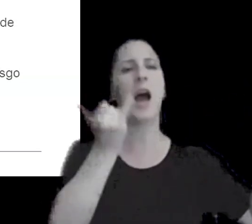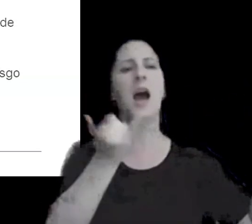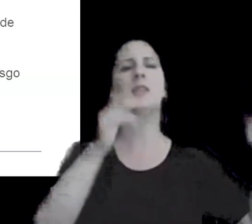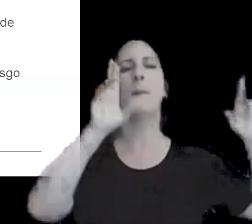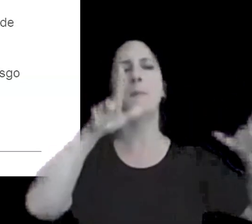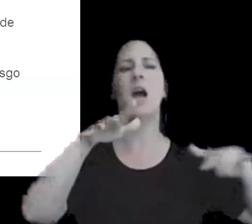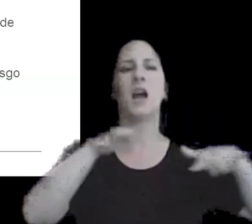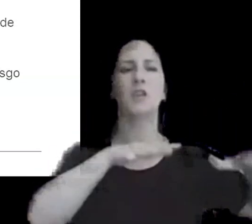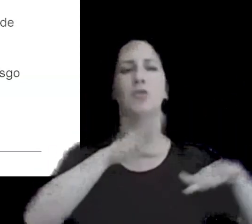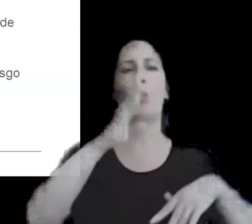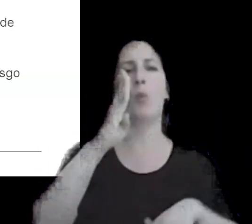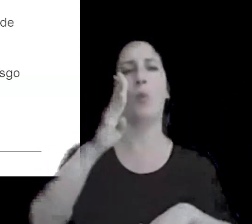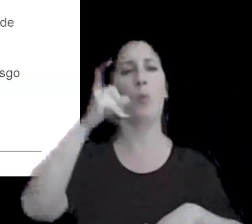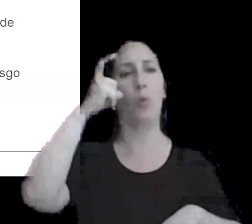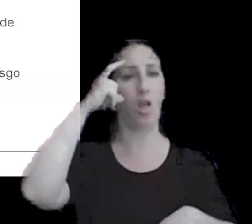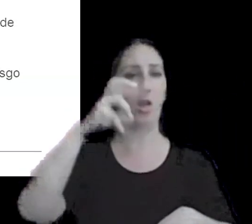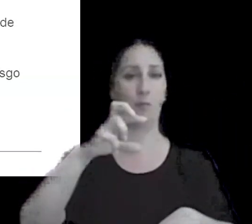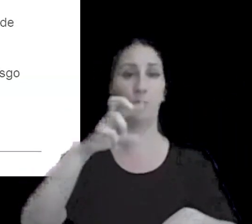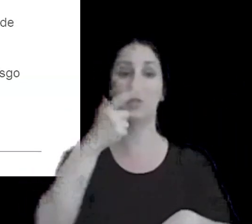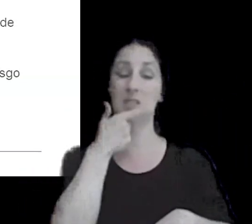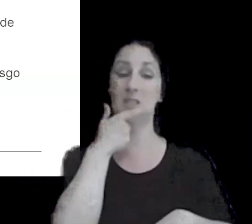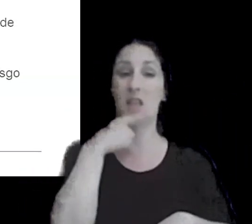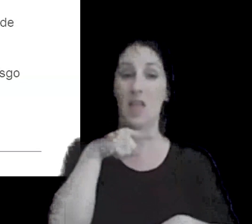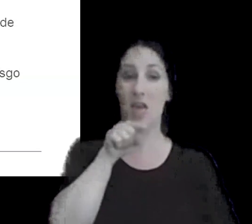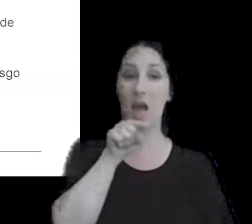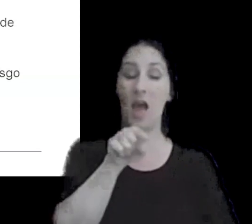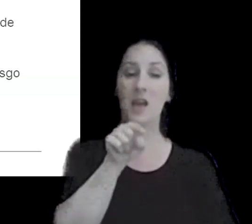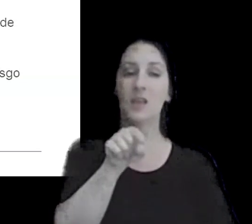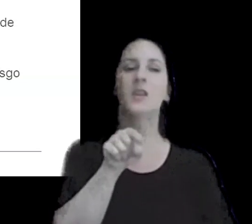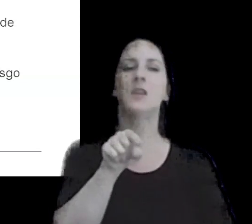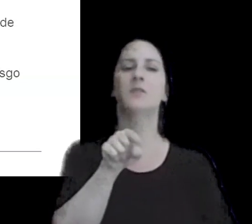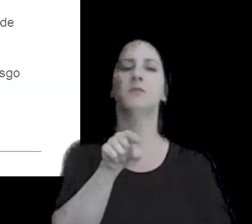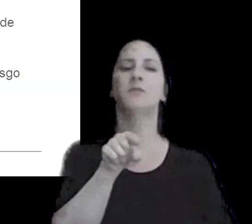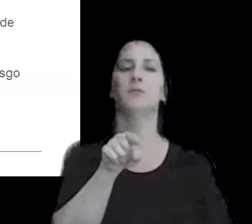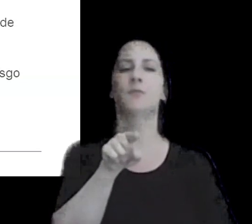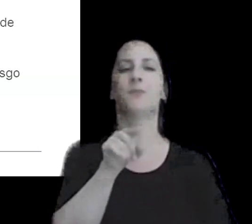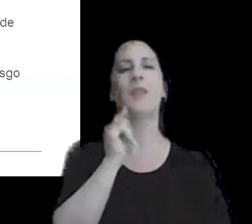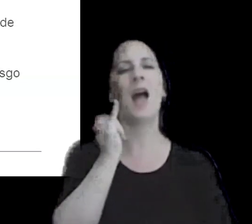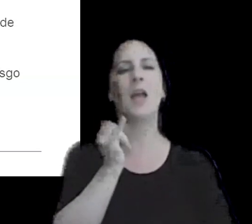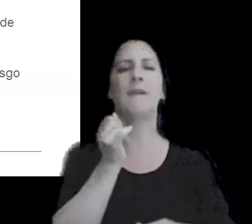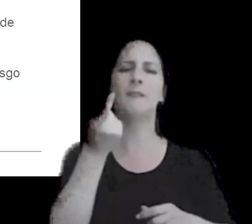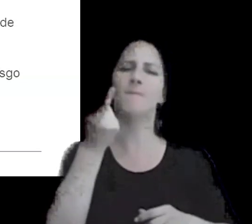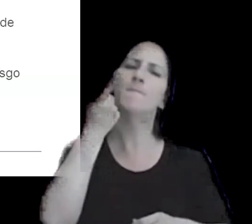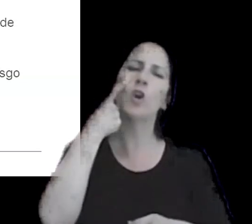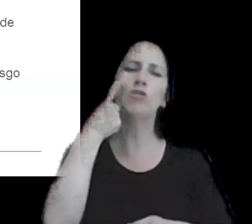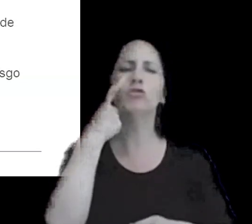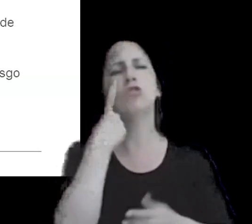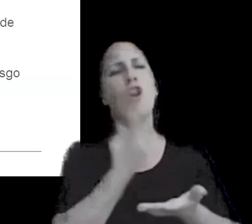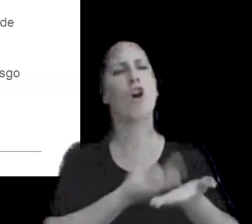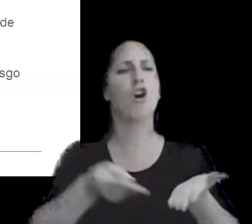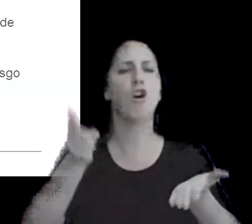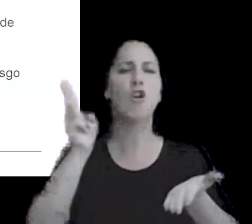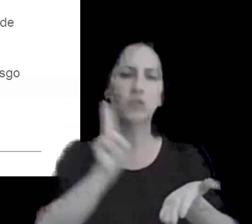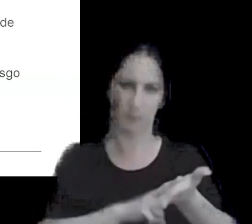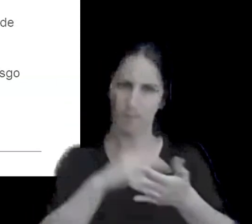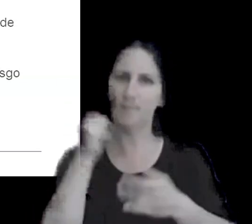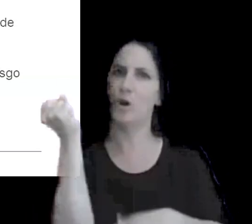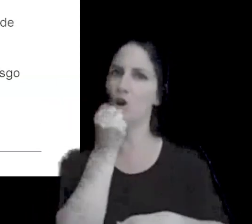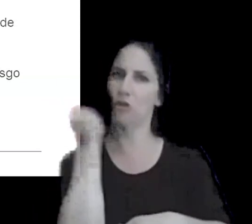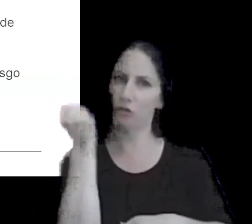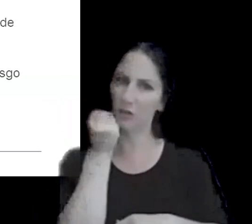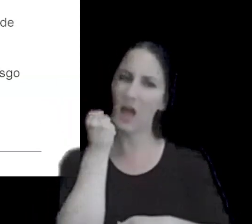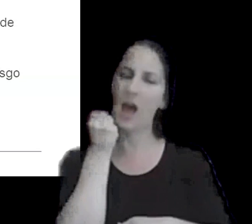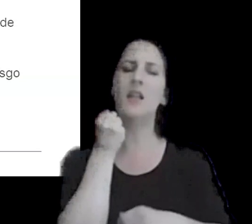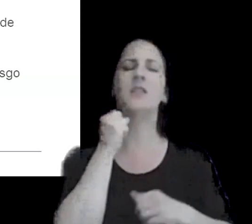BEPS donde se hicieron unas revisiones una revisión significativa de los